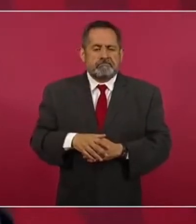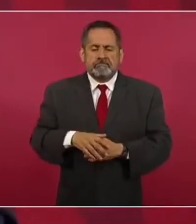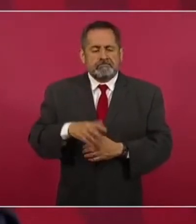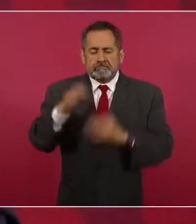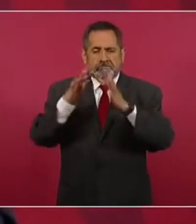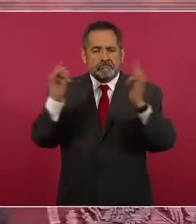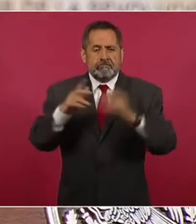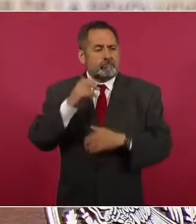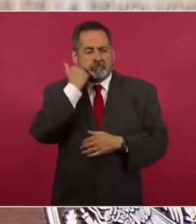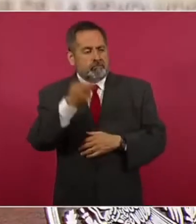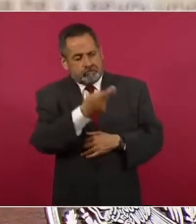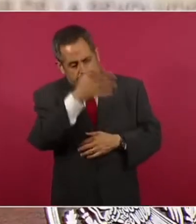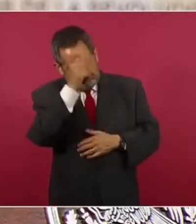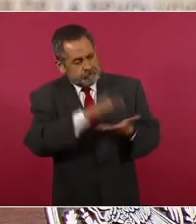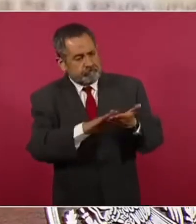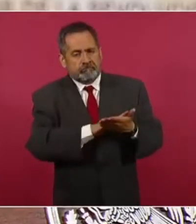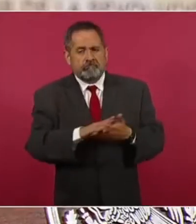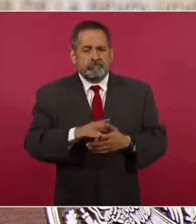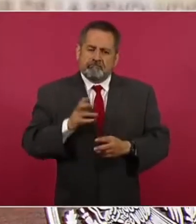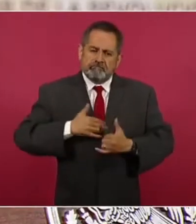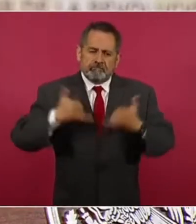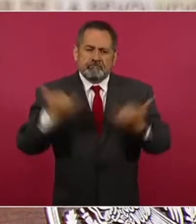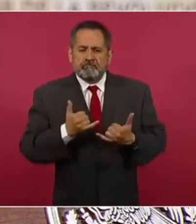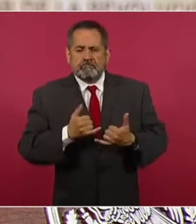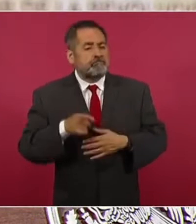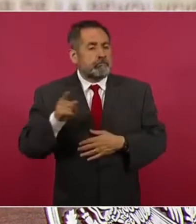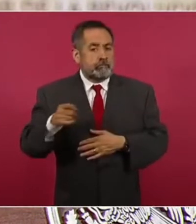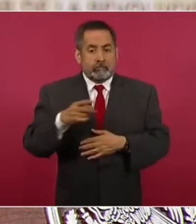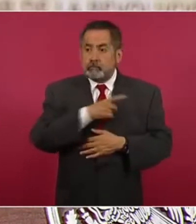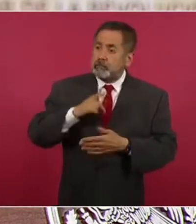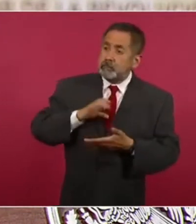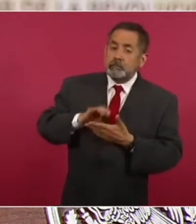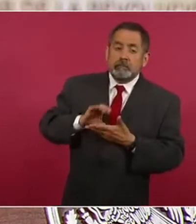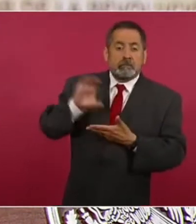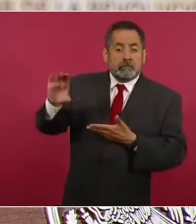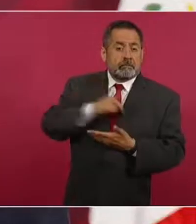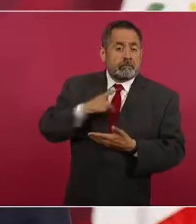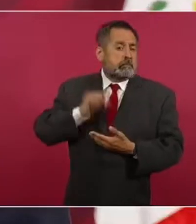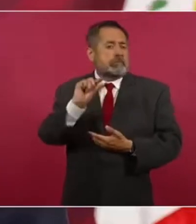acuerdo, eran los que se les debía menos,